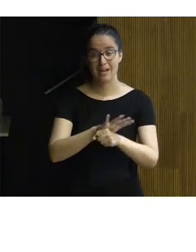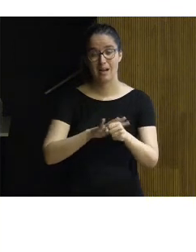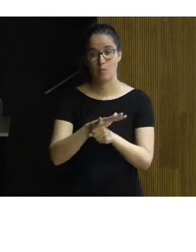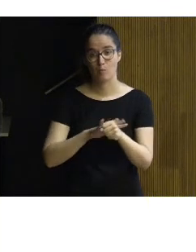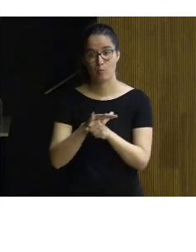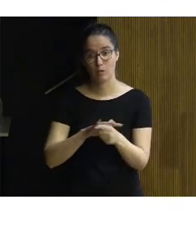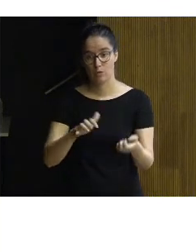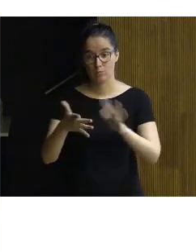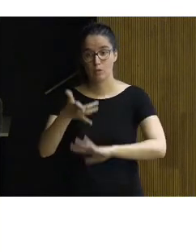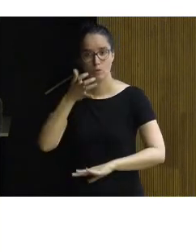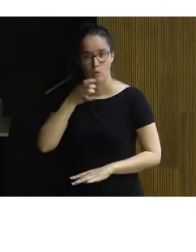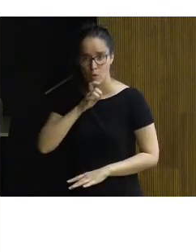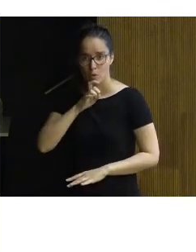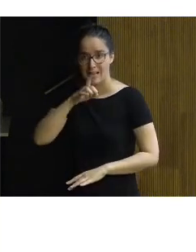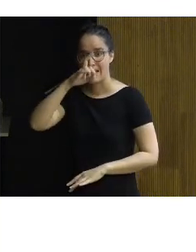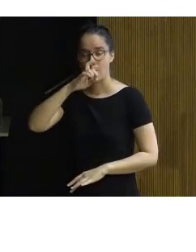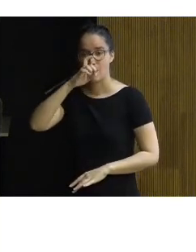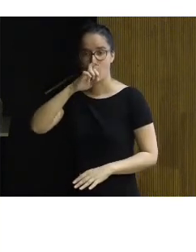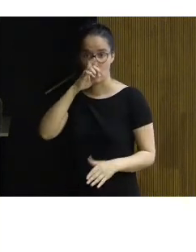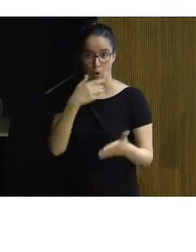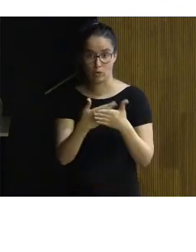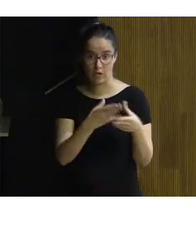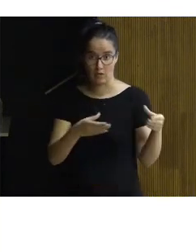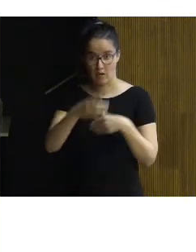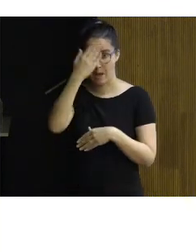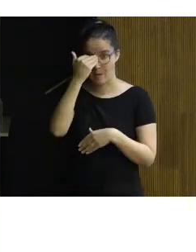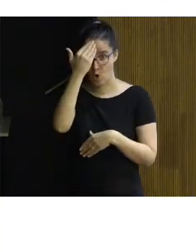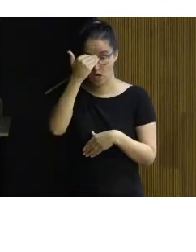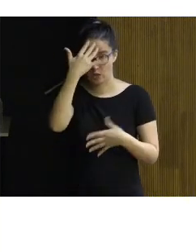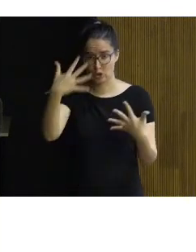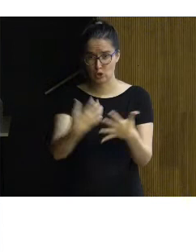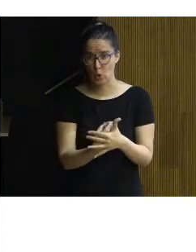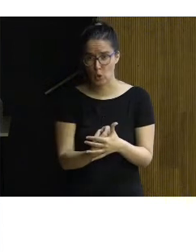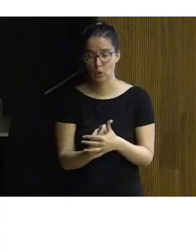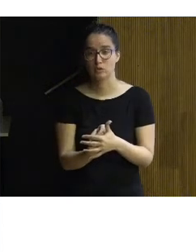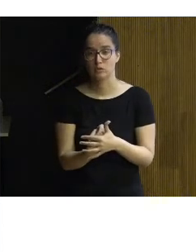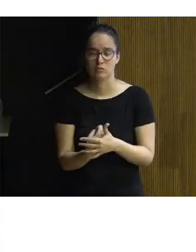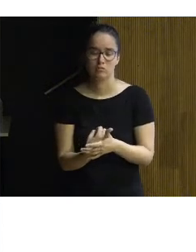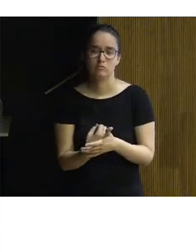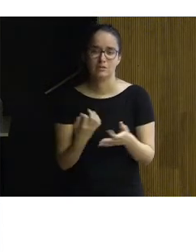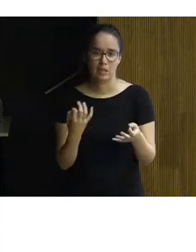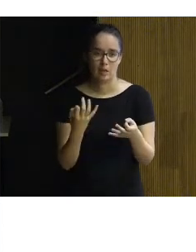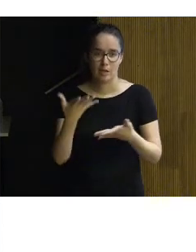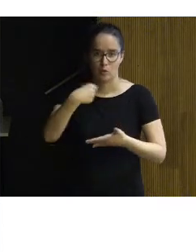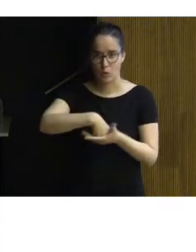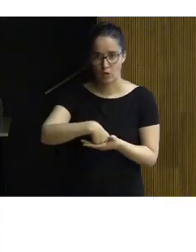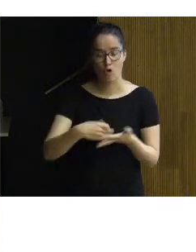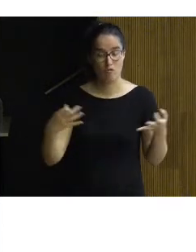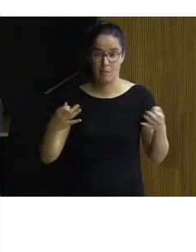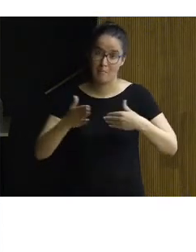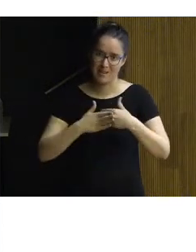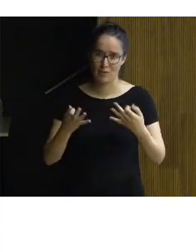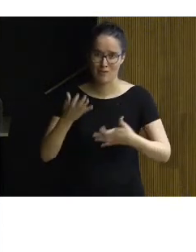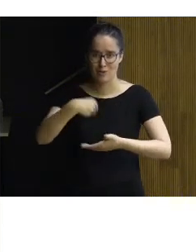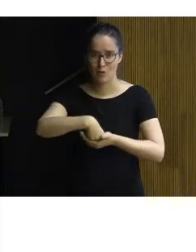intervención en fin la memoria justificativa de esa intervención todas estas cuestiones tienen que aparecer o deberían al menos